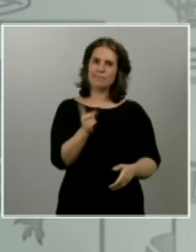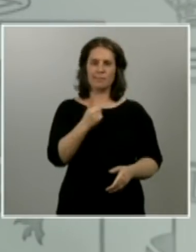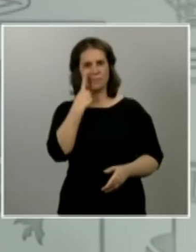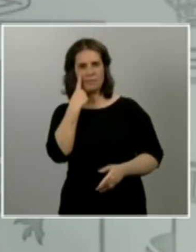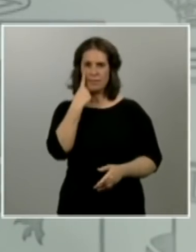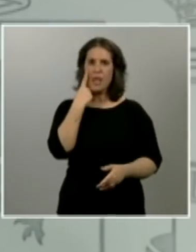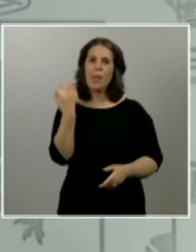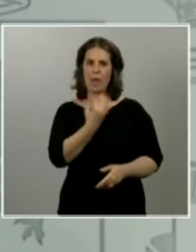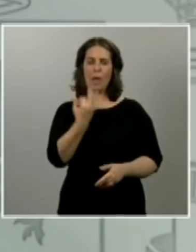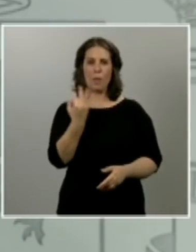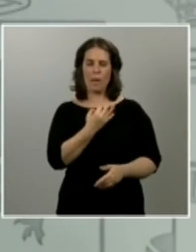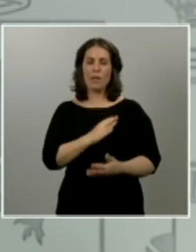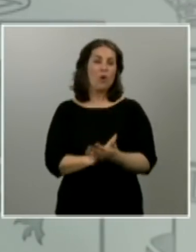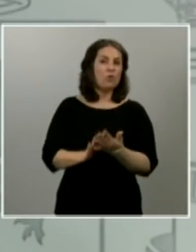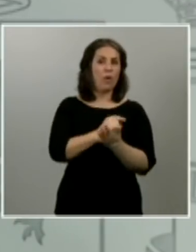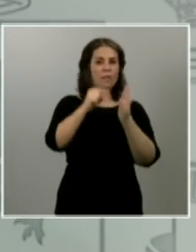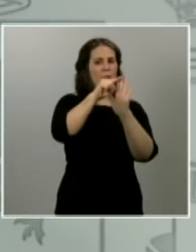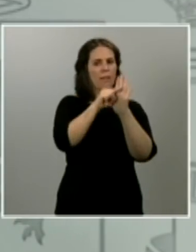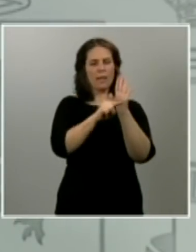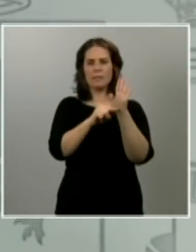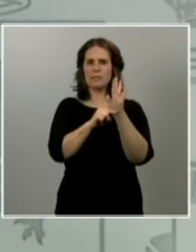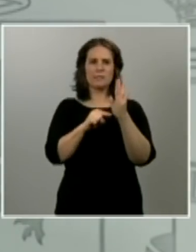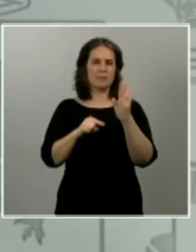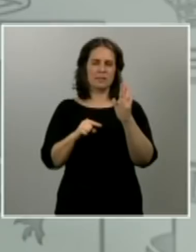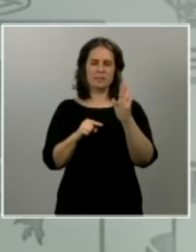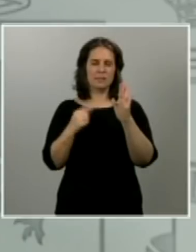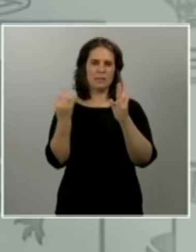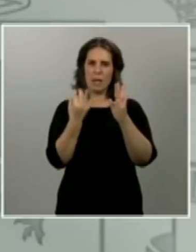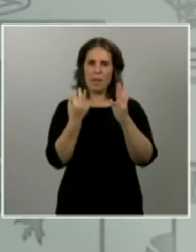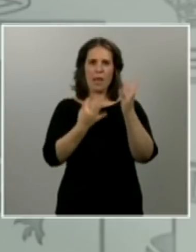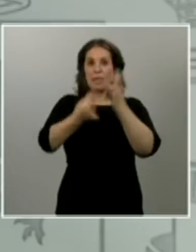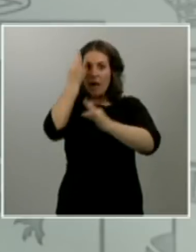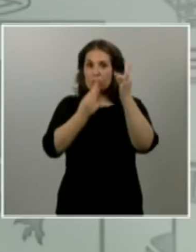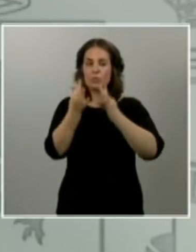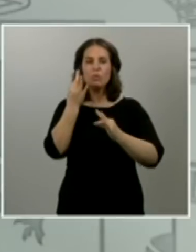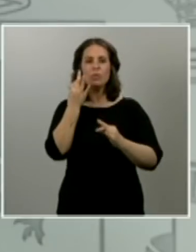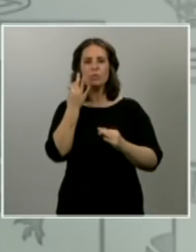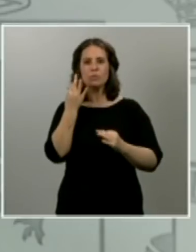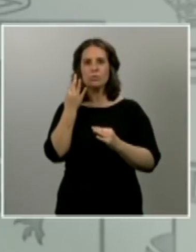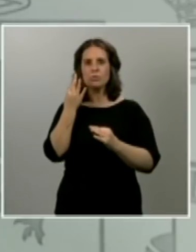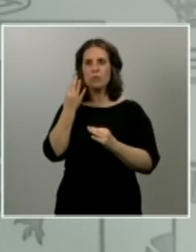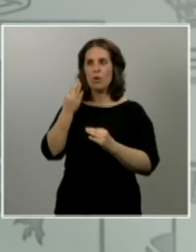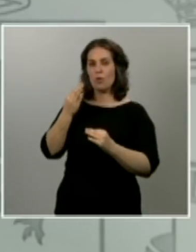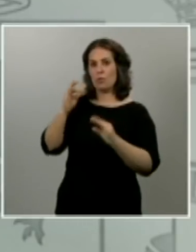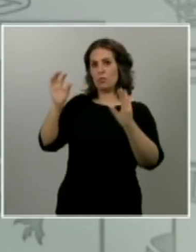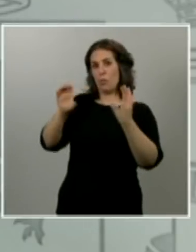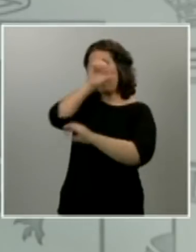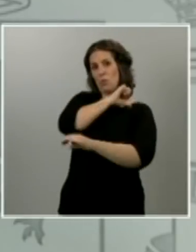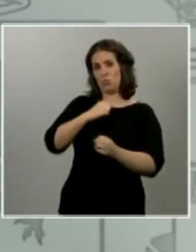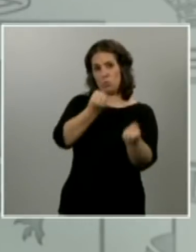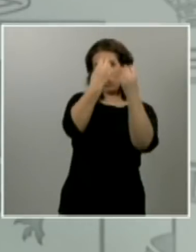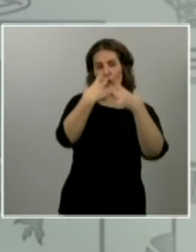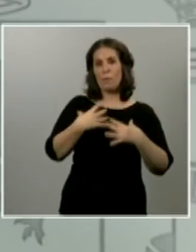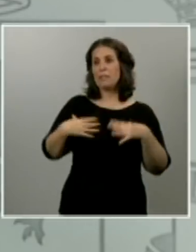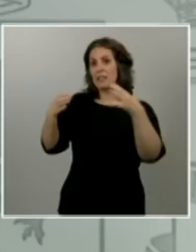pues lógicamente tendrán muy en cuenta también los datos que nos vaya arrojando tanto las comunidades autónomas como también la comunidad